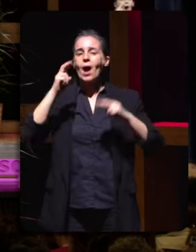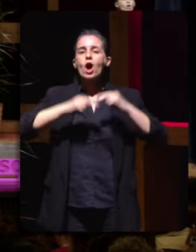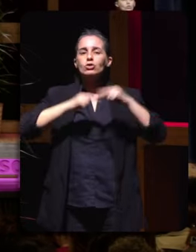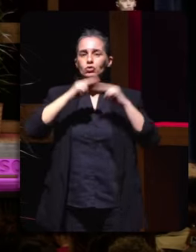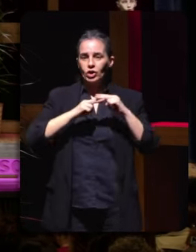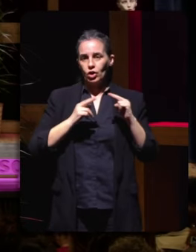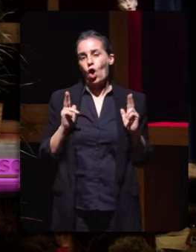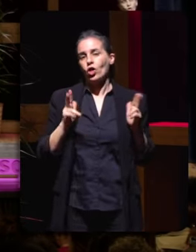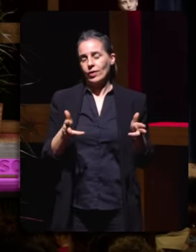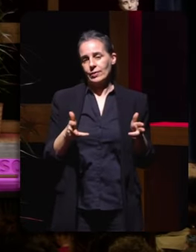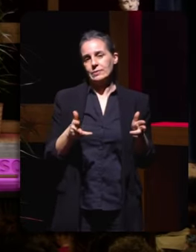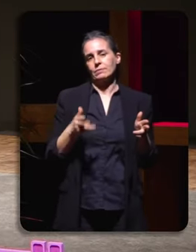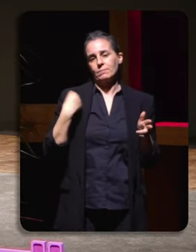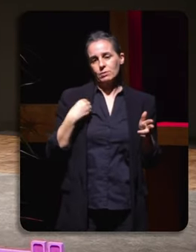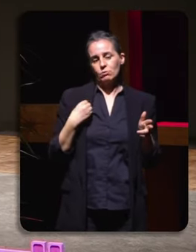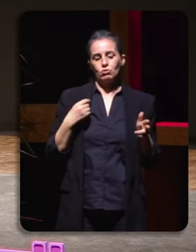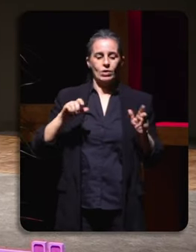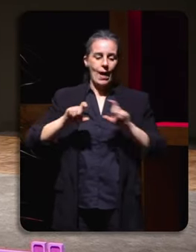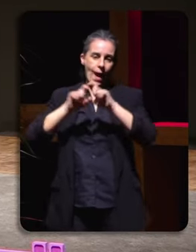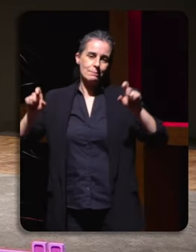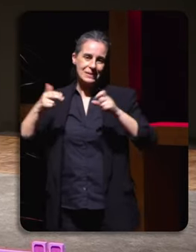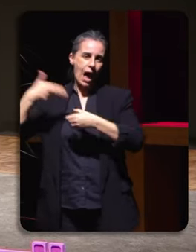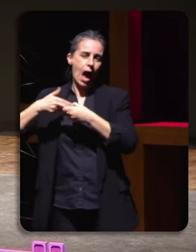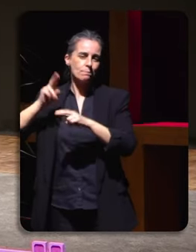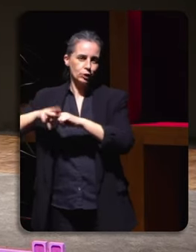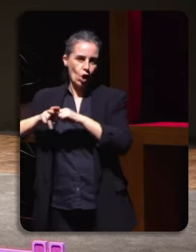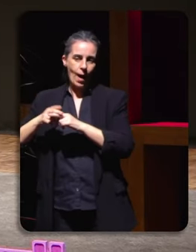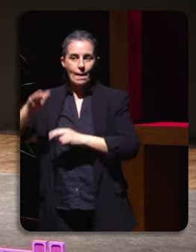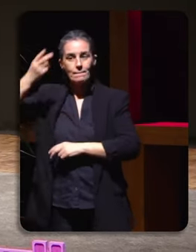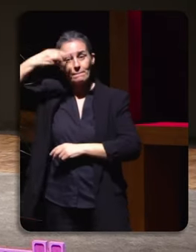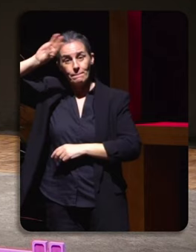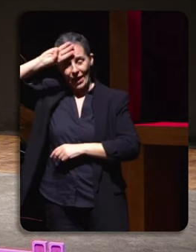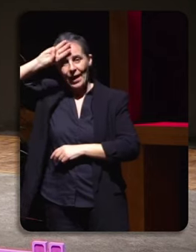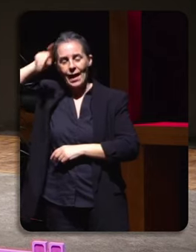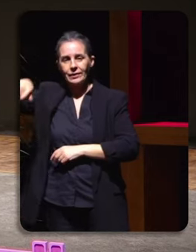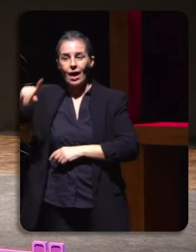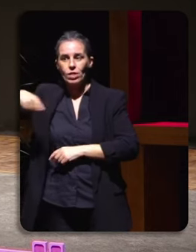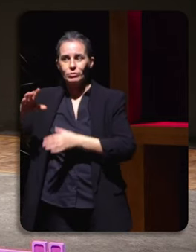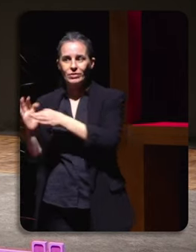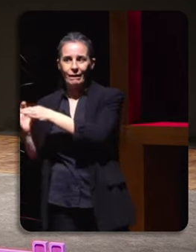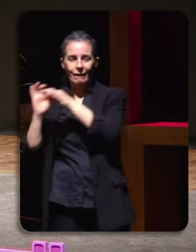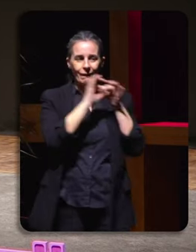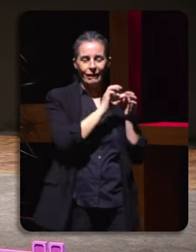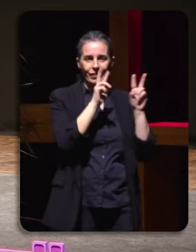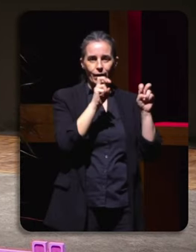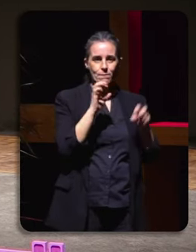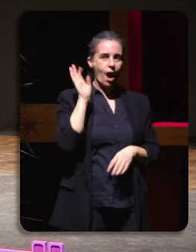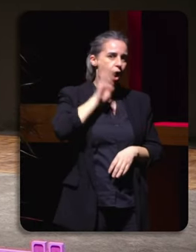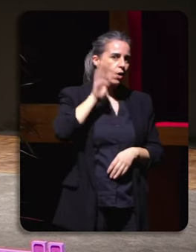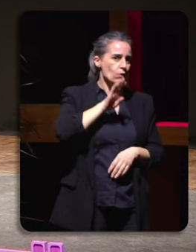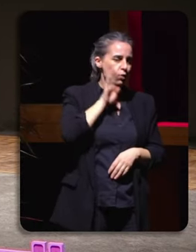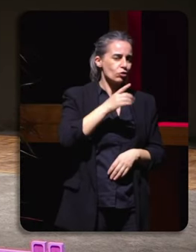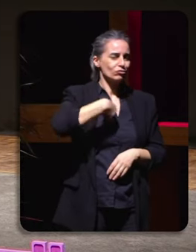floteis por parte dunha petroleira mexicana, Pemex, que despois estivo vinculada con asuntos de corrupción, nos preguntamos